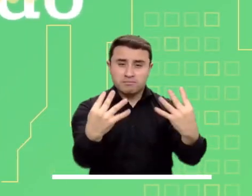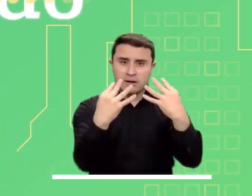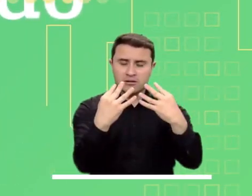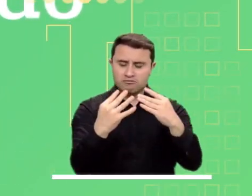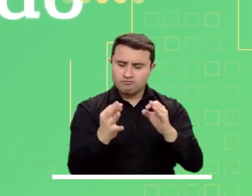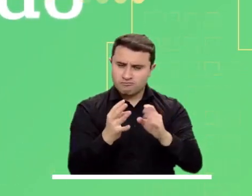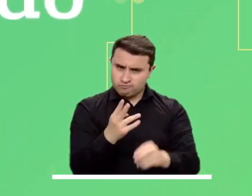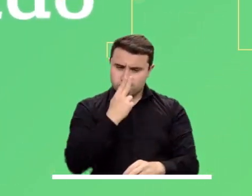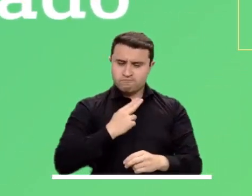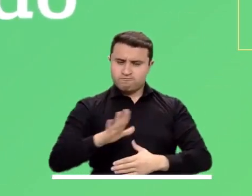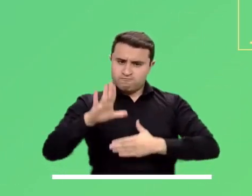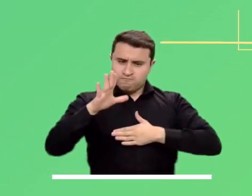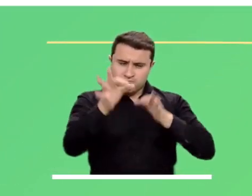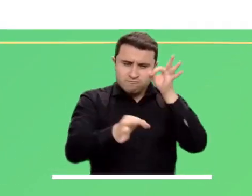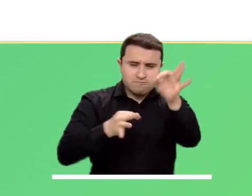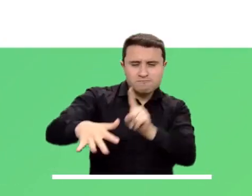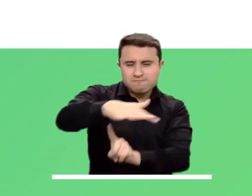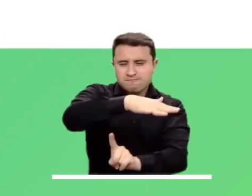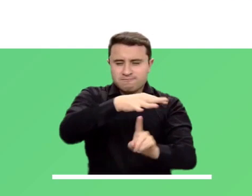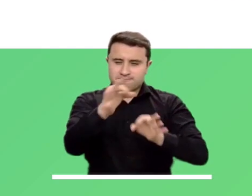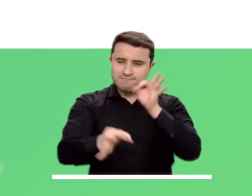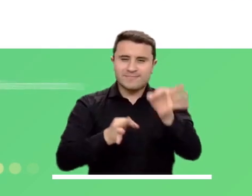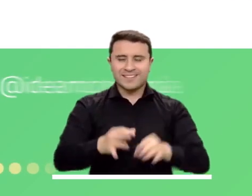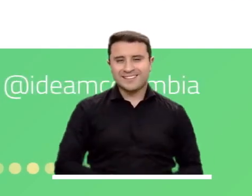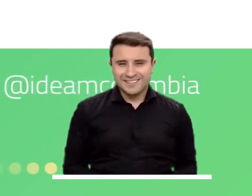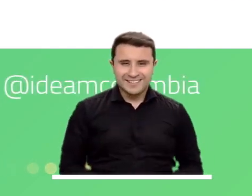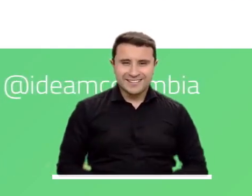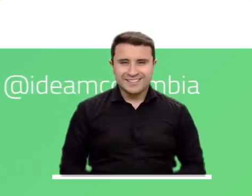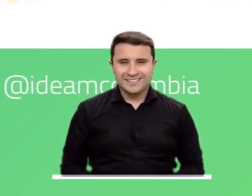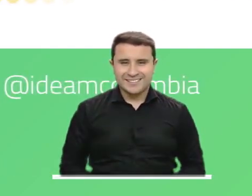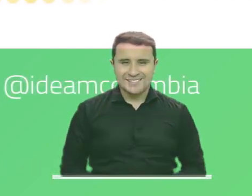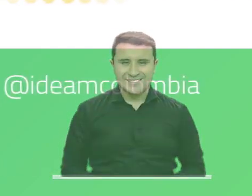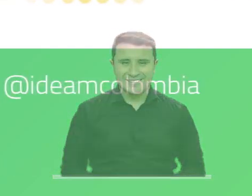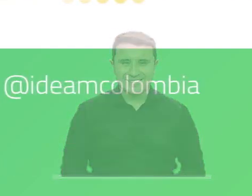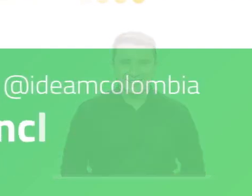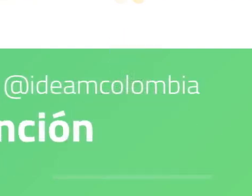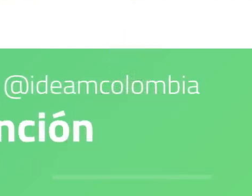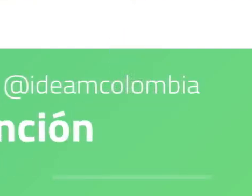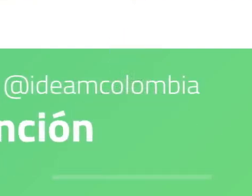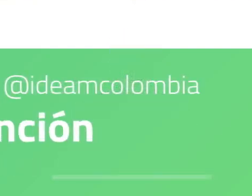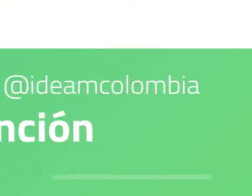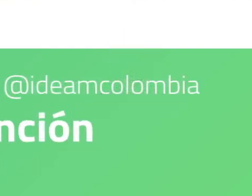esperamos en nuestras redes sociales. Nuestro compromiso es con el medio ambiente.